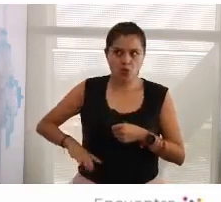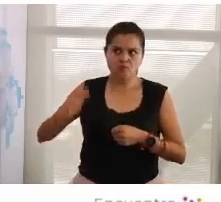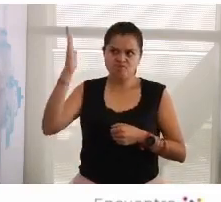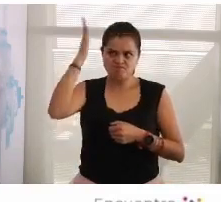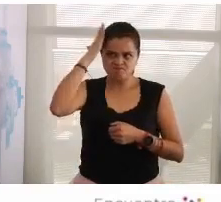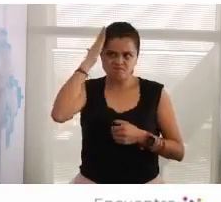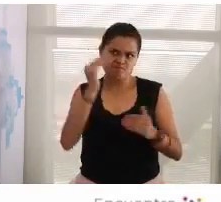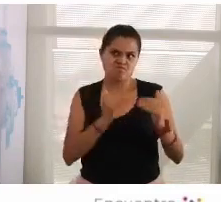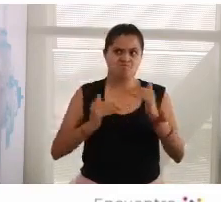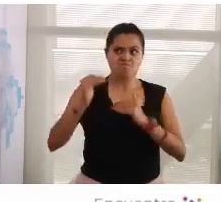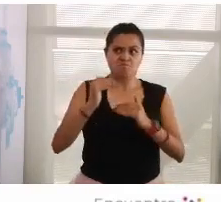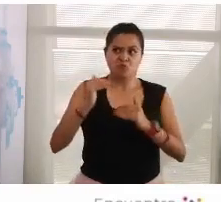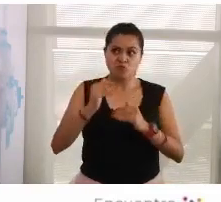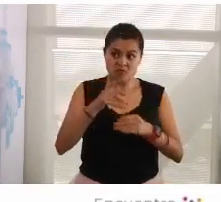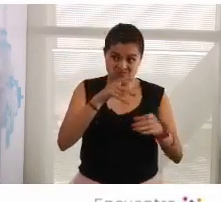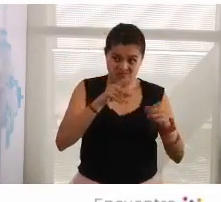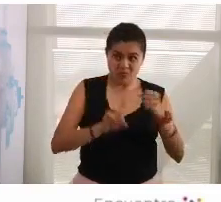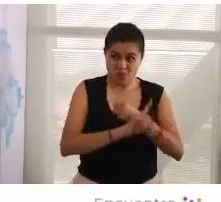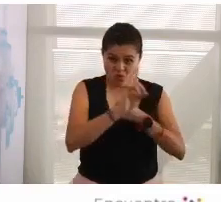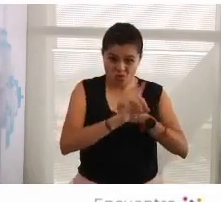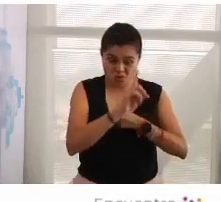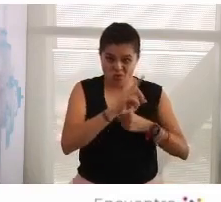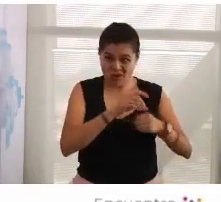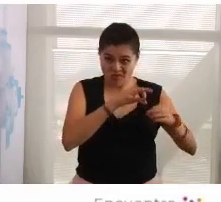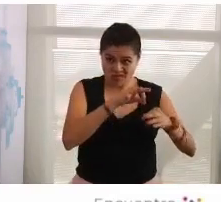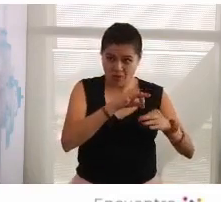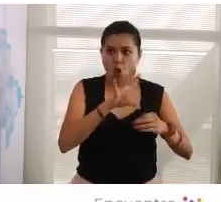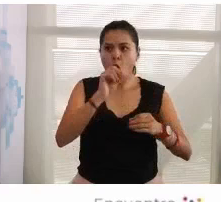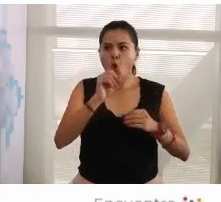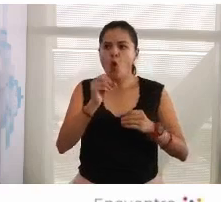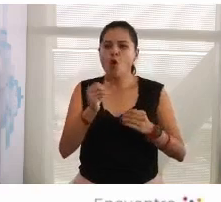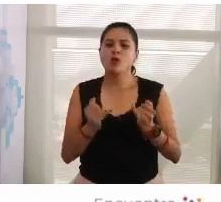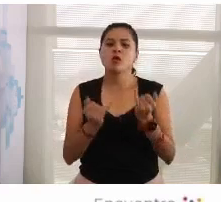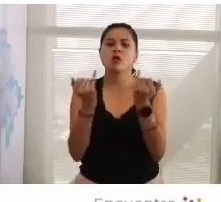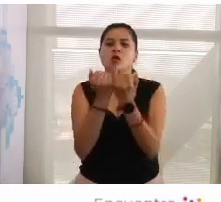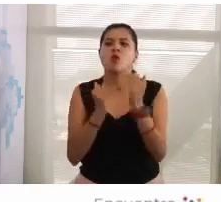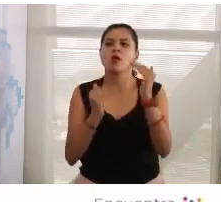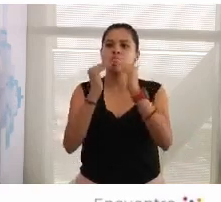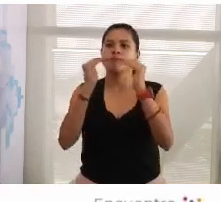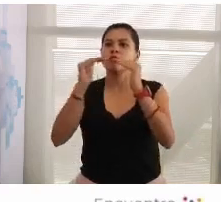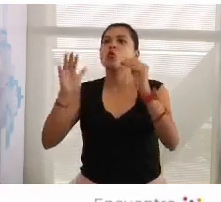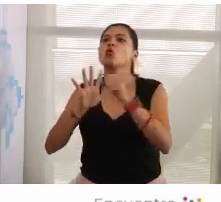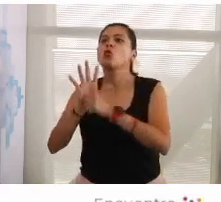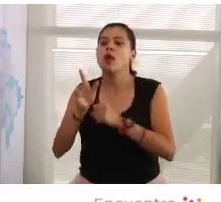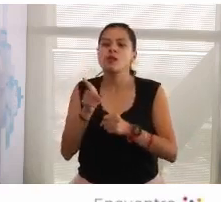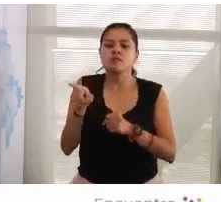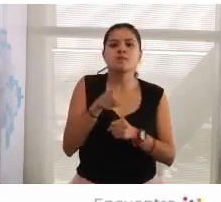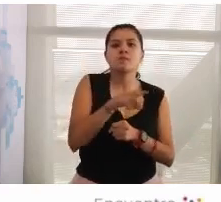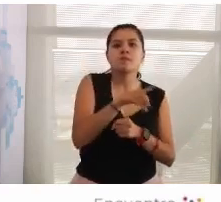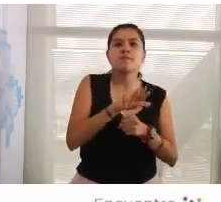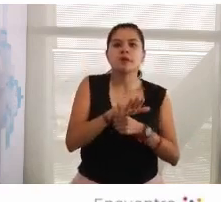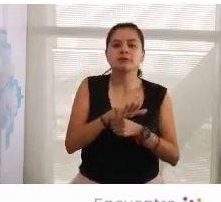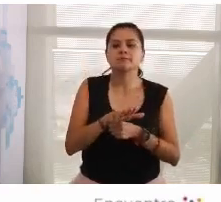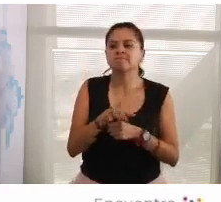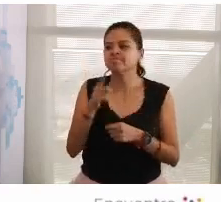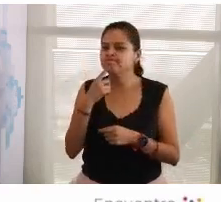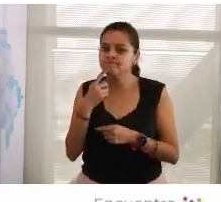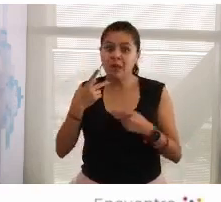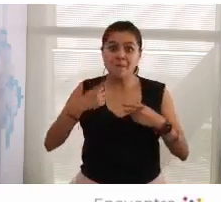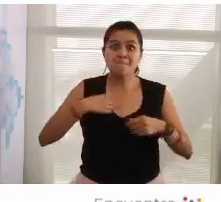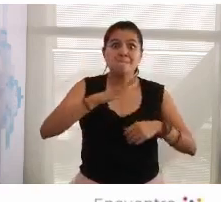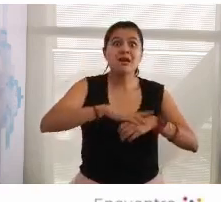que resuelva sus problemas a un gobierno democrático? Ahora ya es mayoría